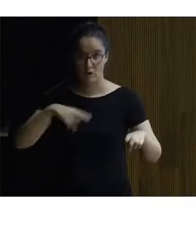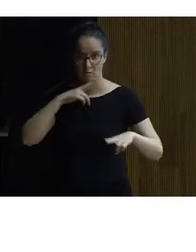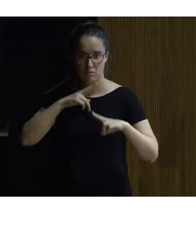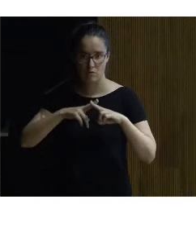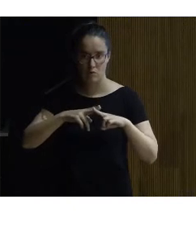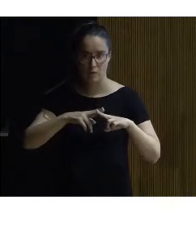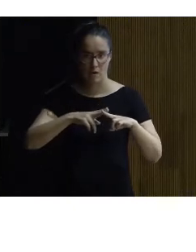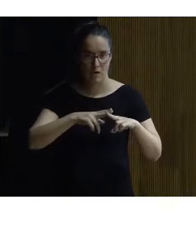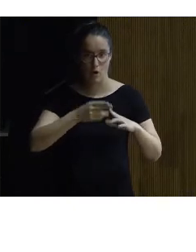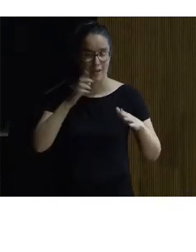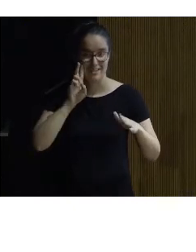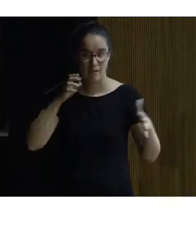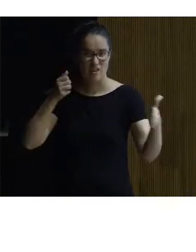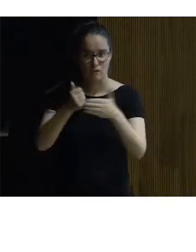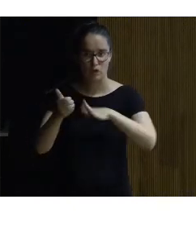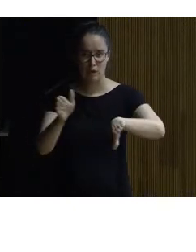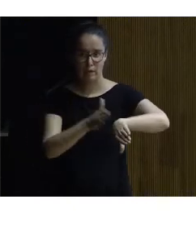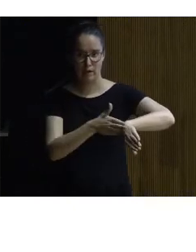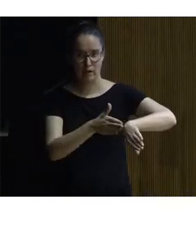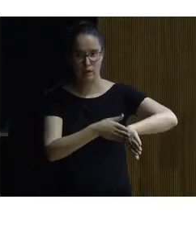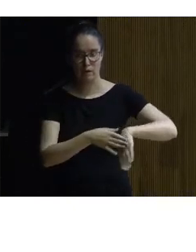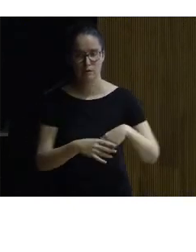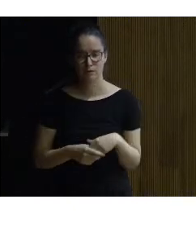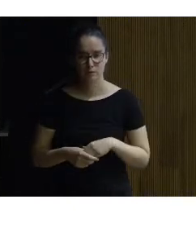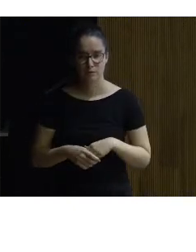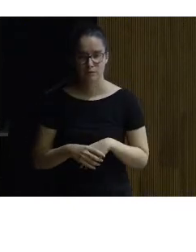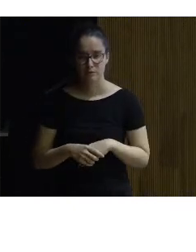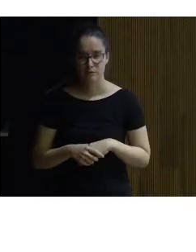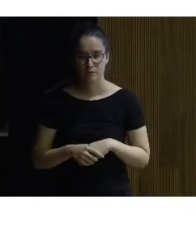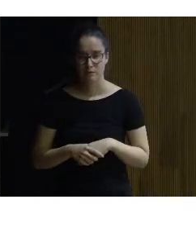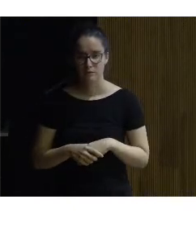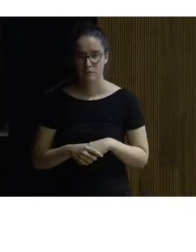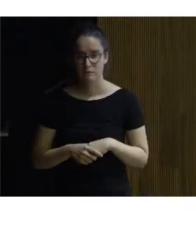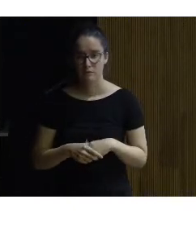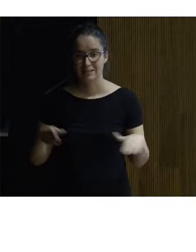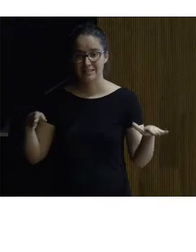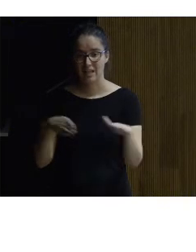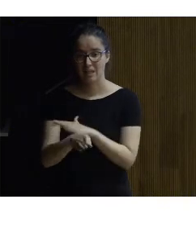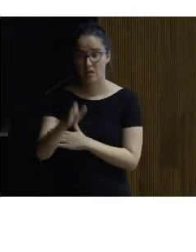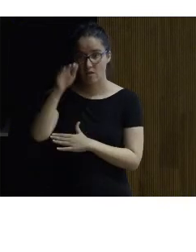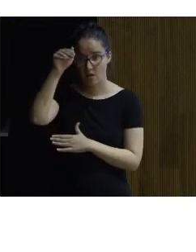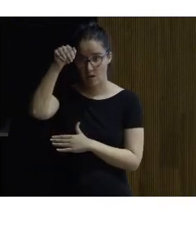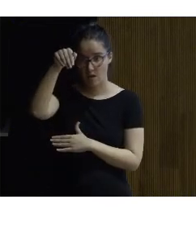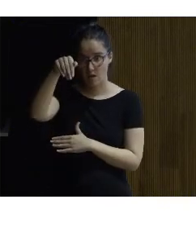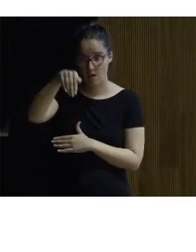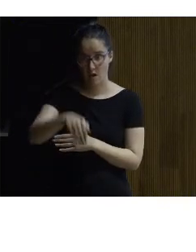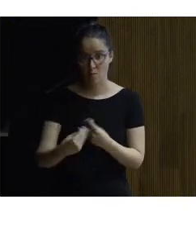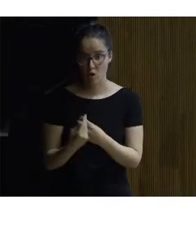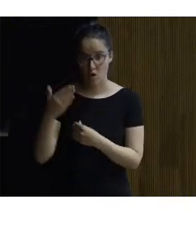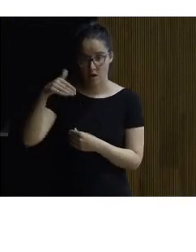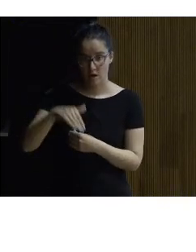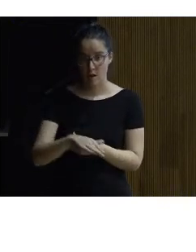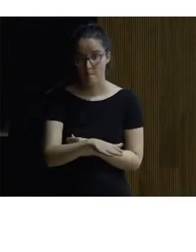polismos es lo que se ve al fondo a la izquierda a la cual se accede bajando por estas rampas que